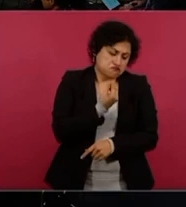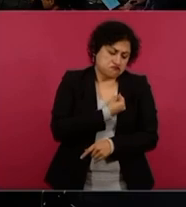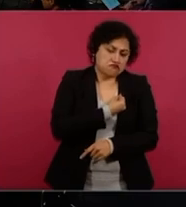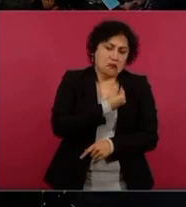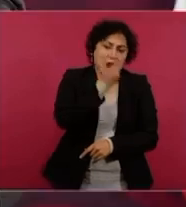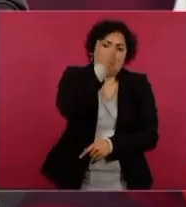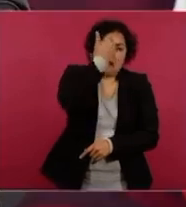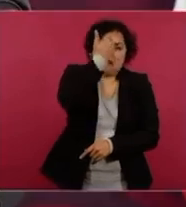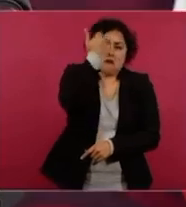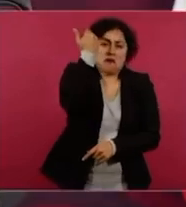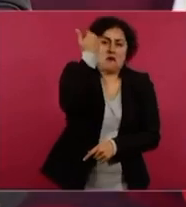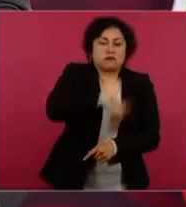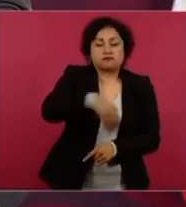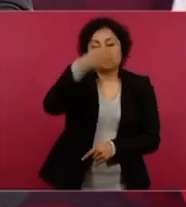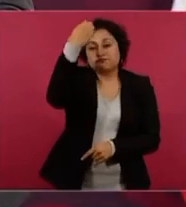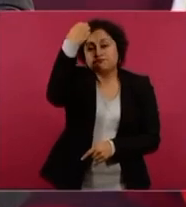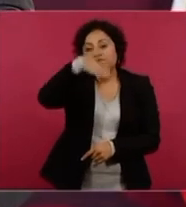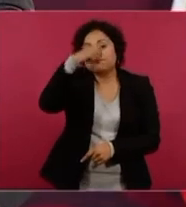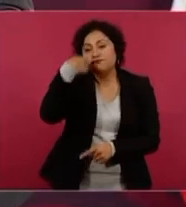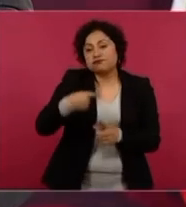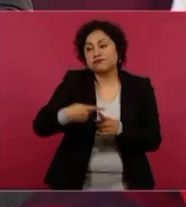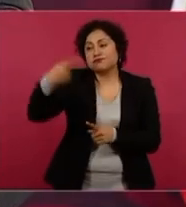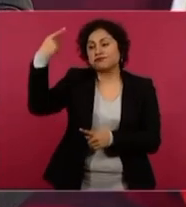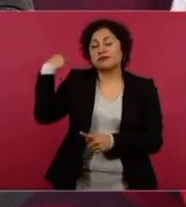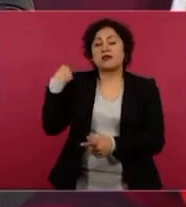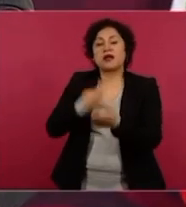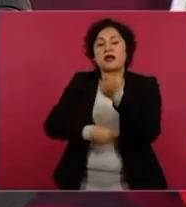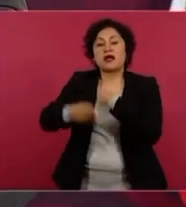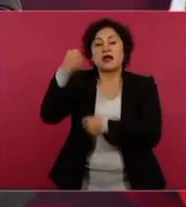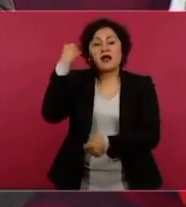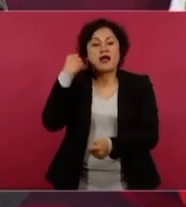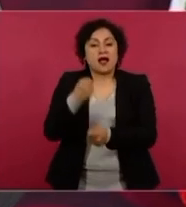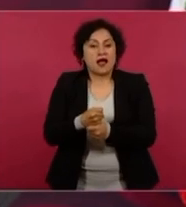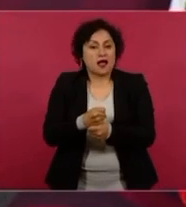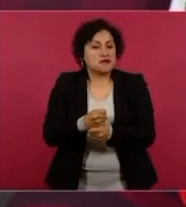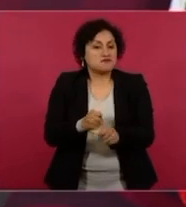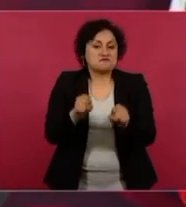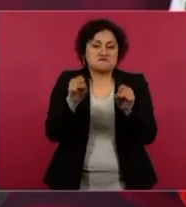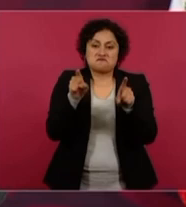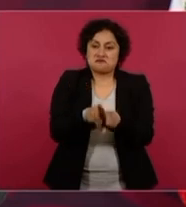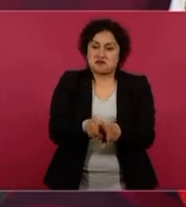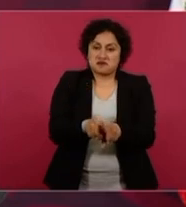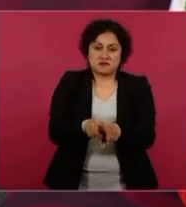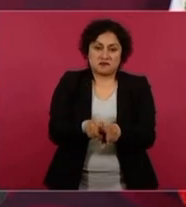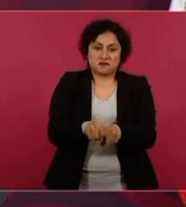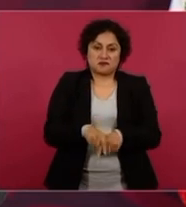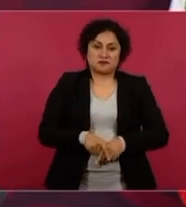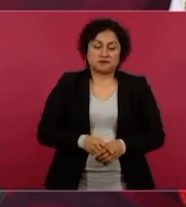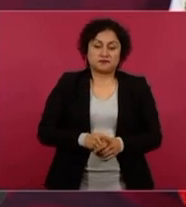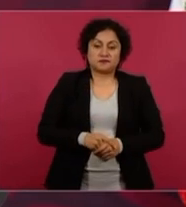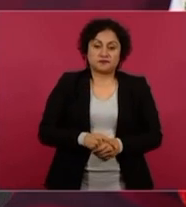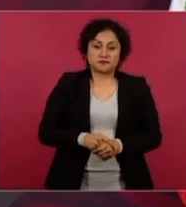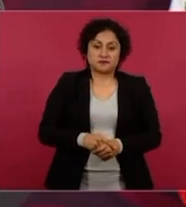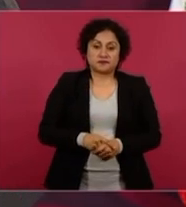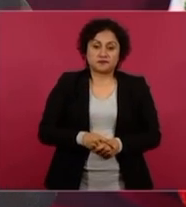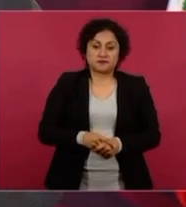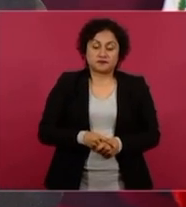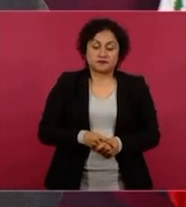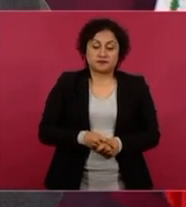Llevamos años enfrentando a